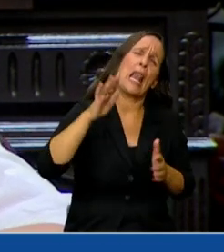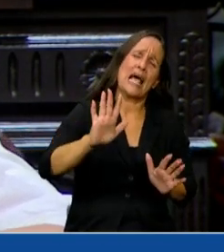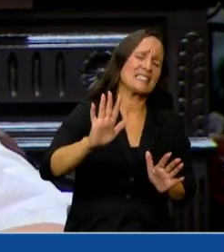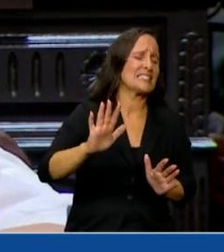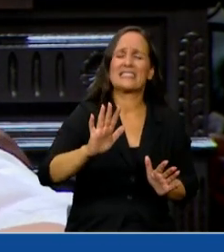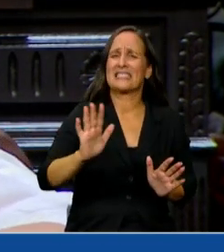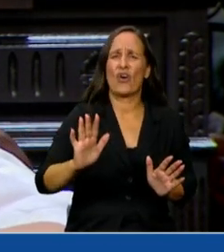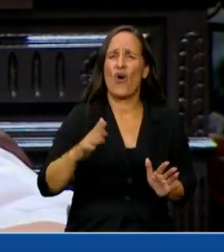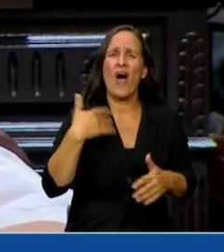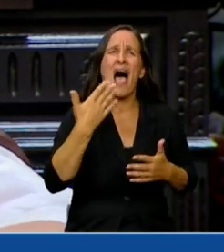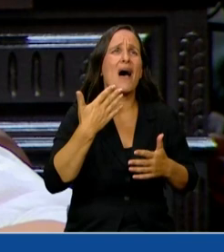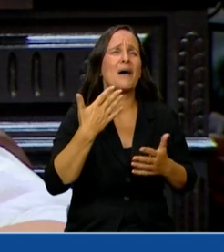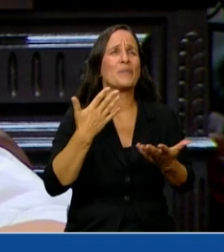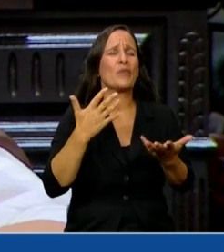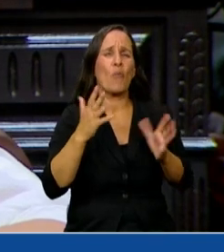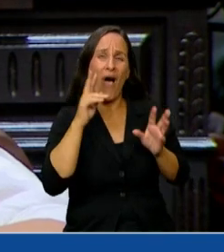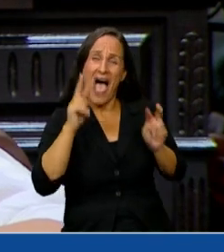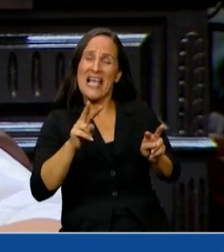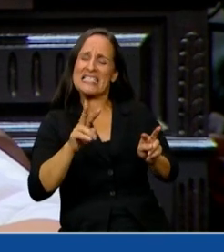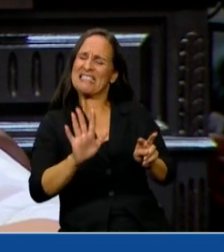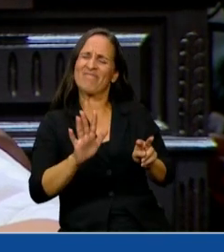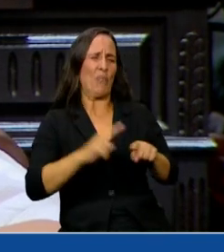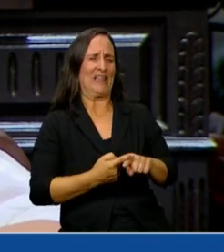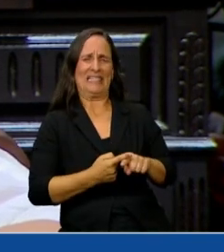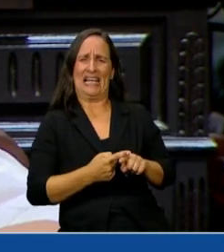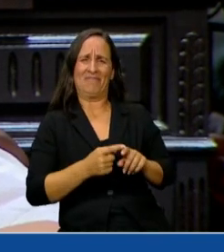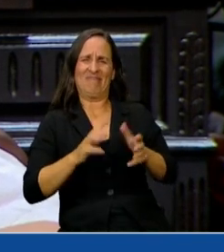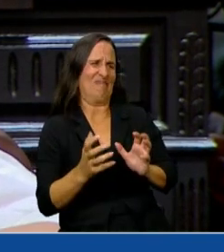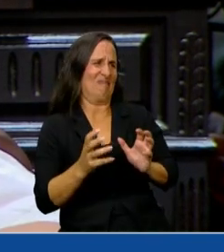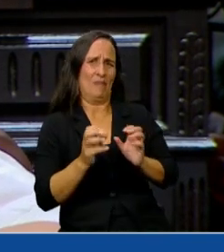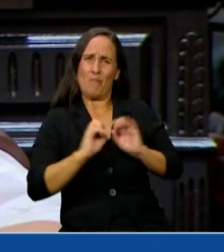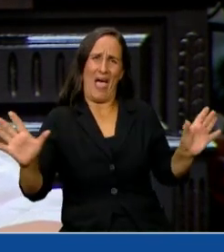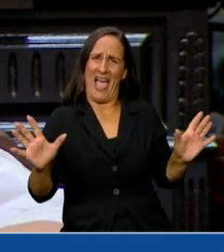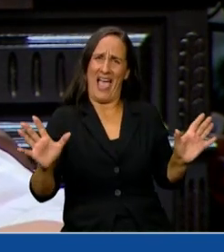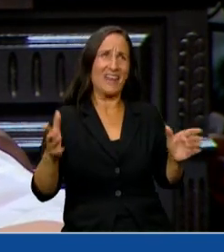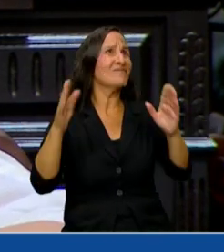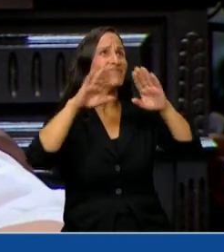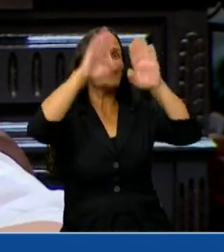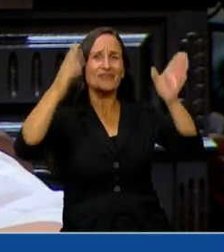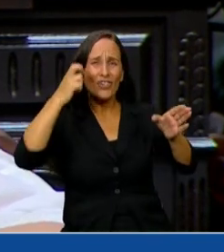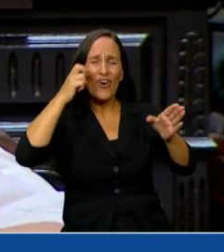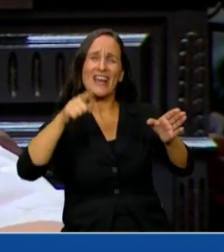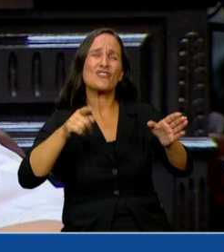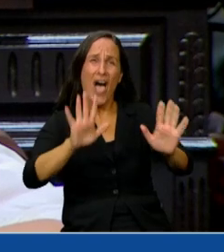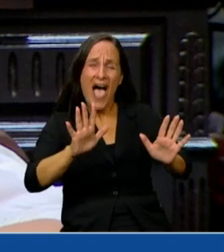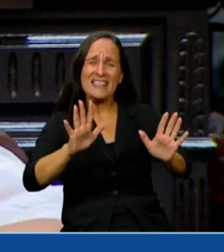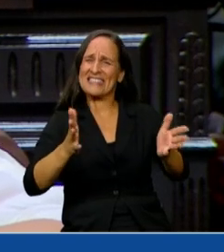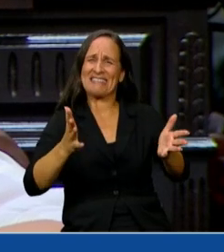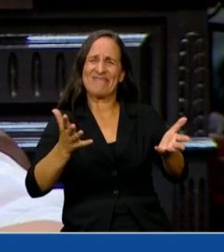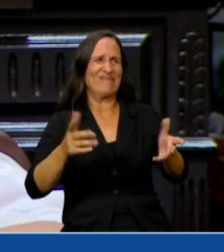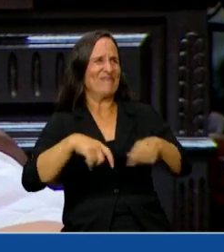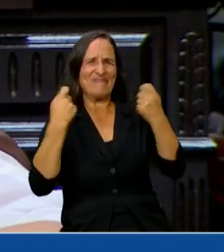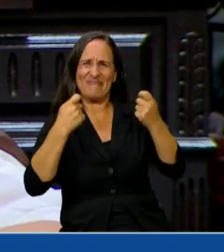de la política. Habla mal de esta casa, habla mal de esta institución. Nosotros no podemos permitir que estos